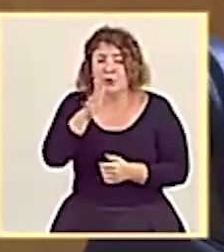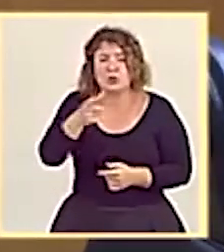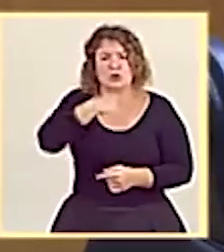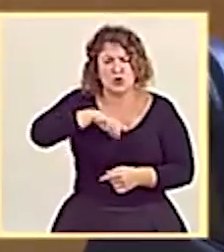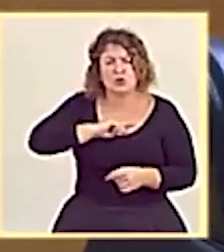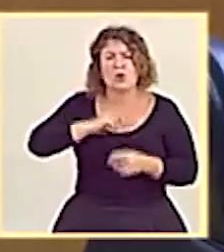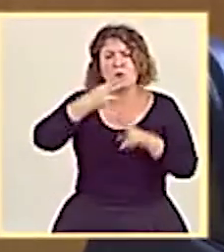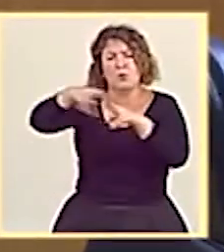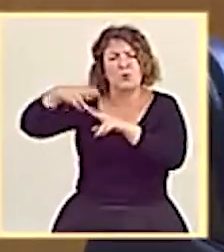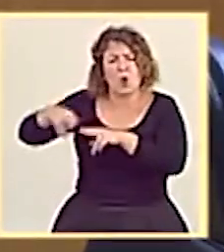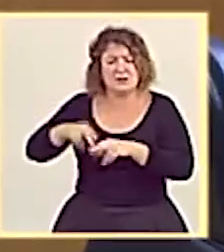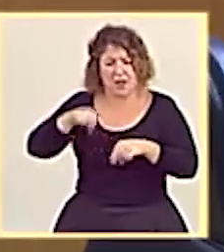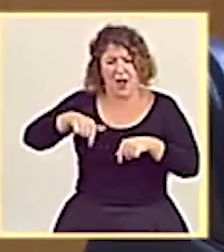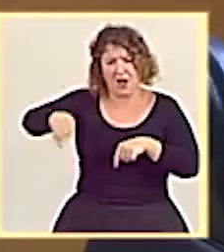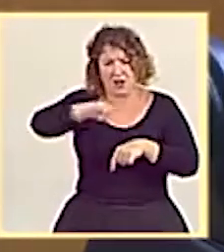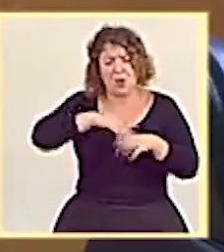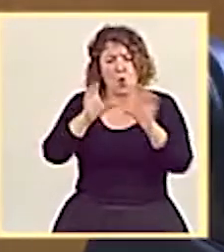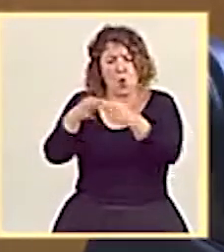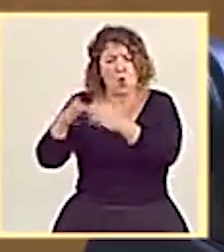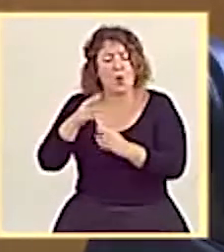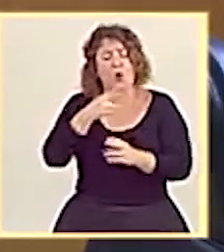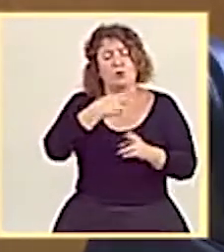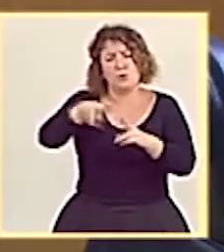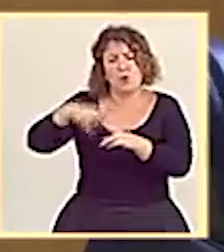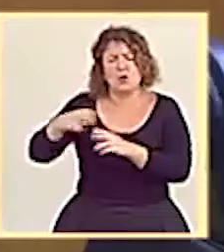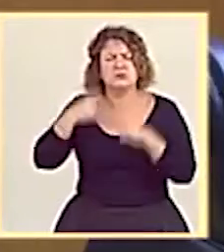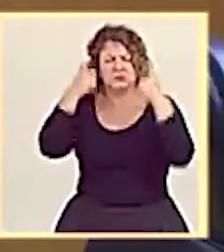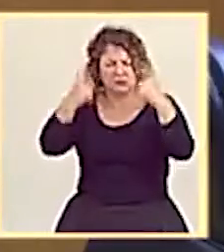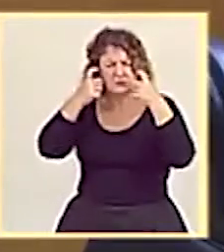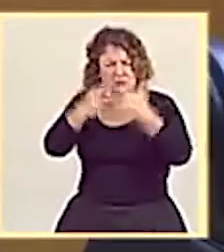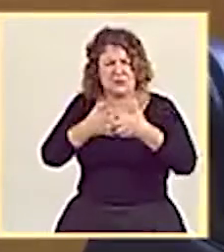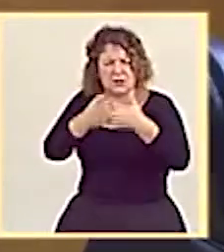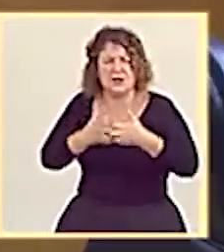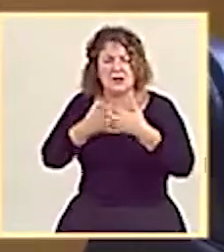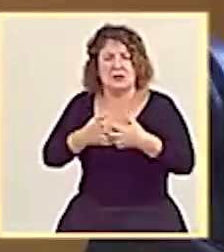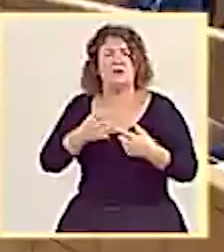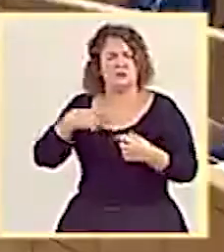fuerzas políticas de este hemiciclo. Y sabe que le digo que la vamos a conseguir.